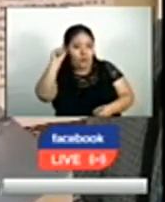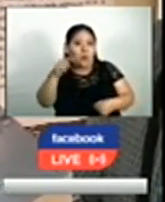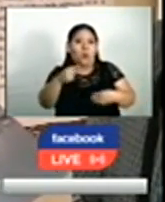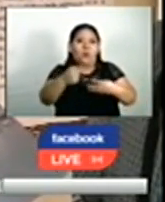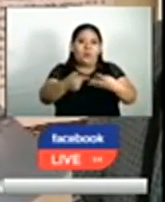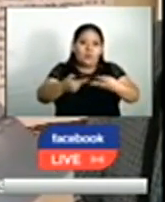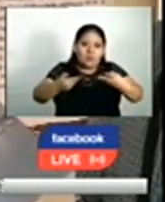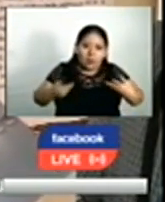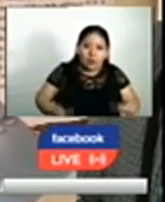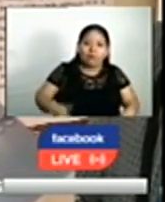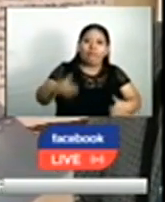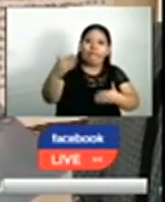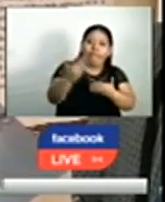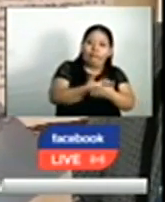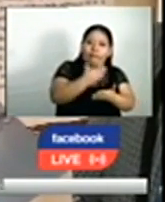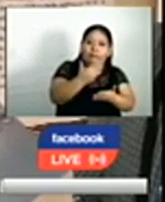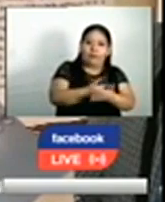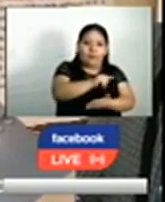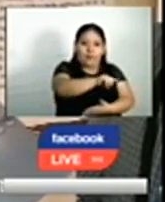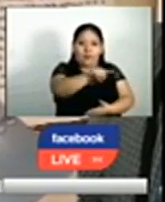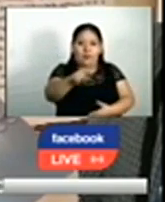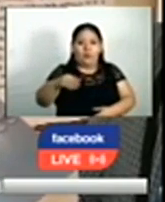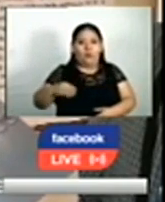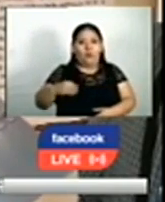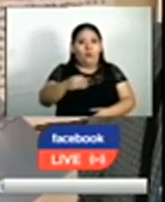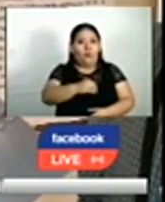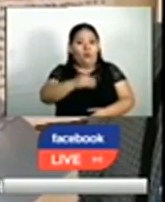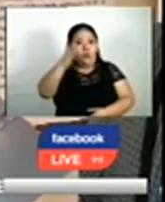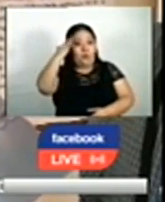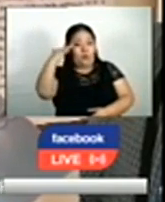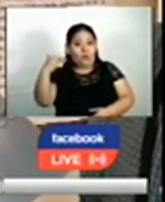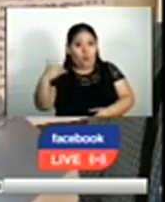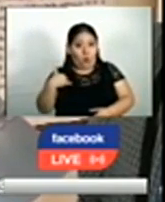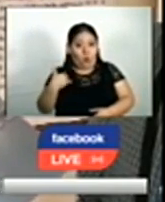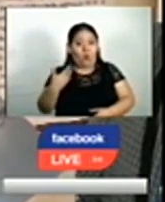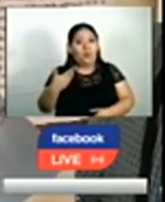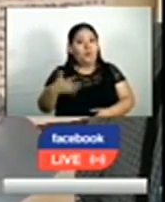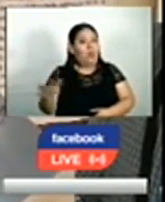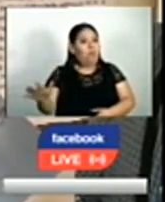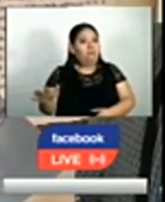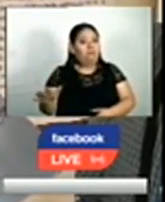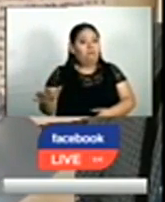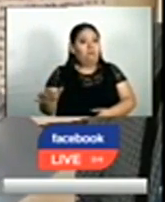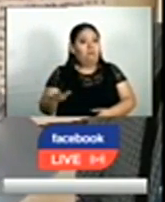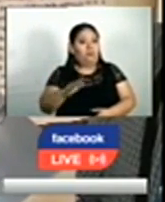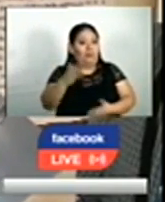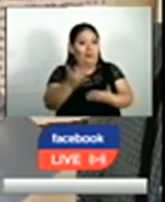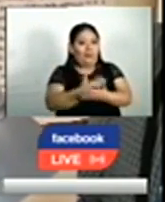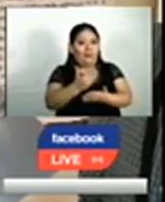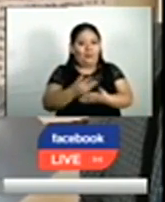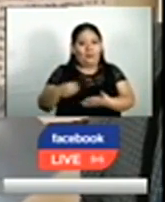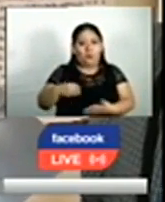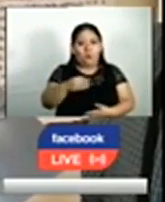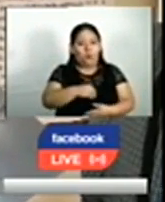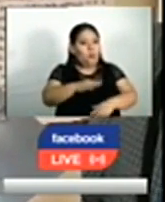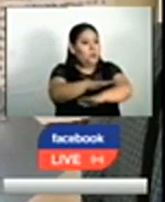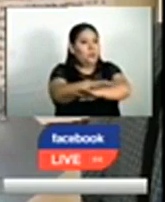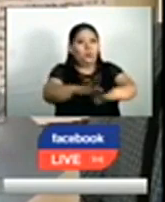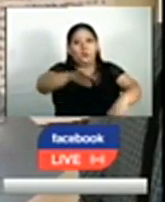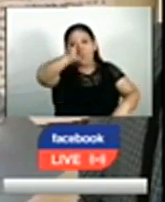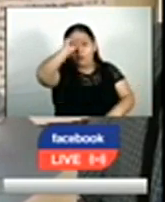académicos de las médicas y los internos que han sido retirados de sus labores y funciones,